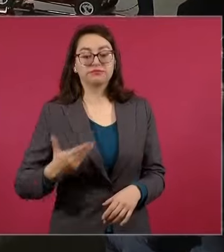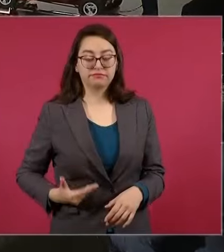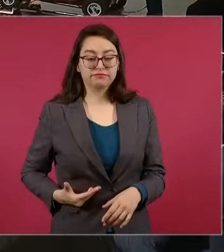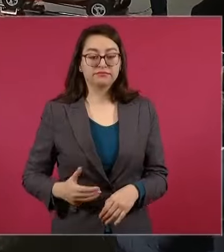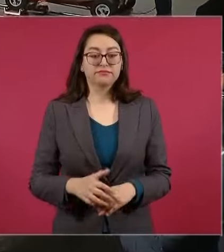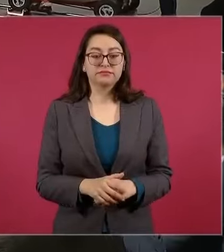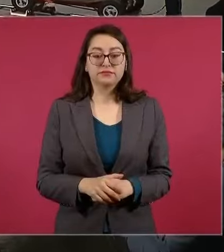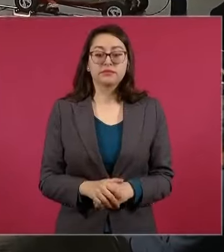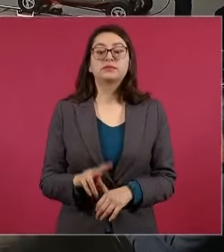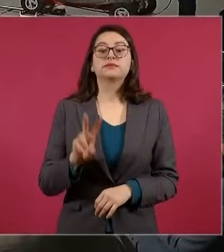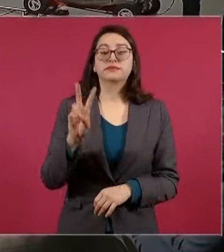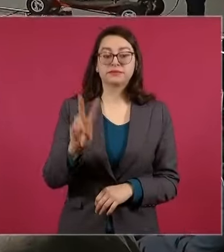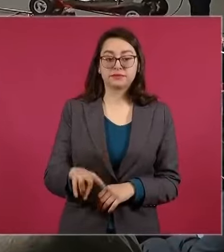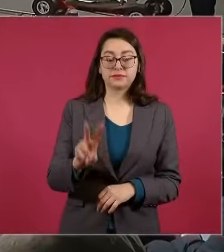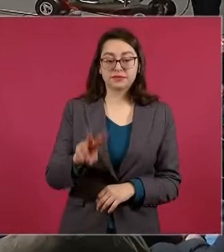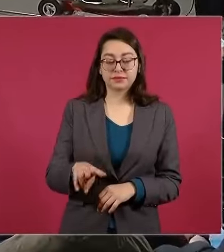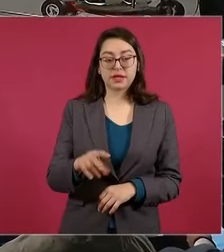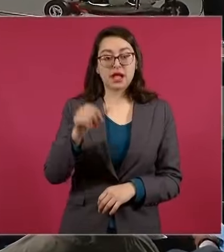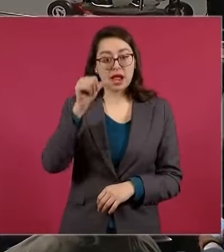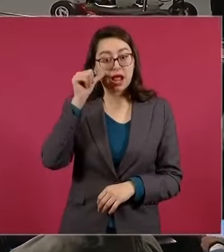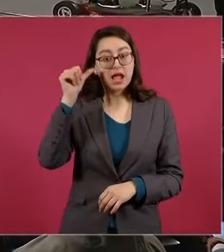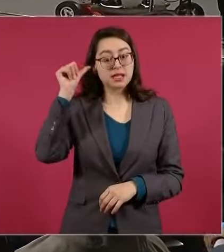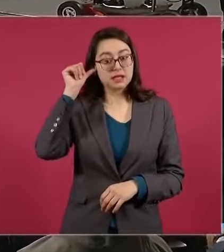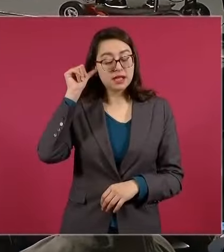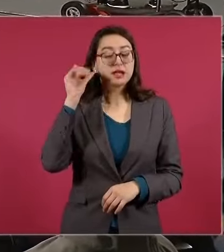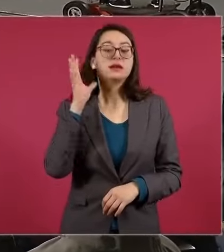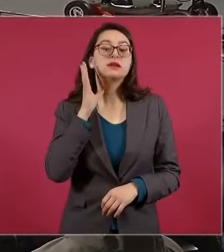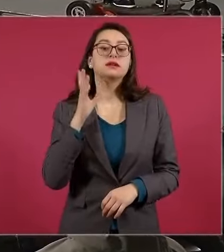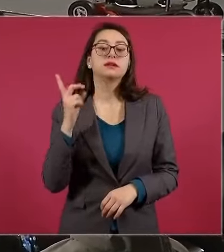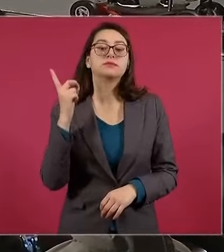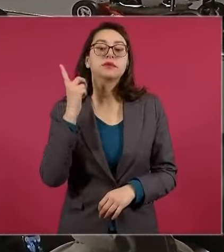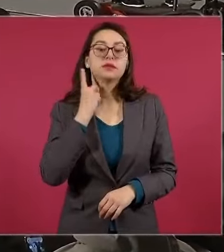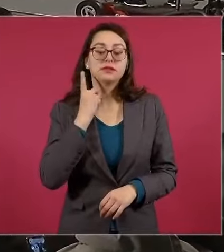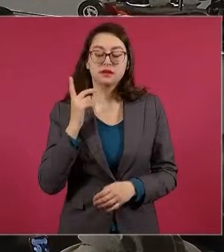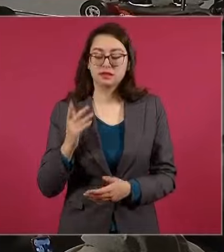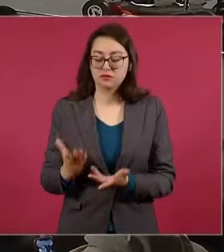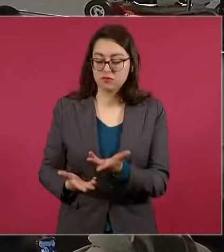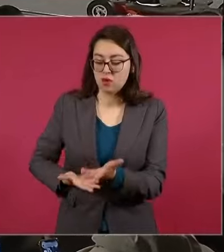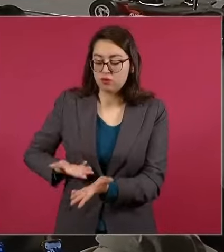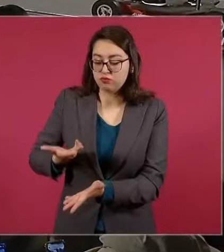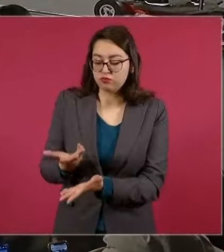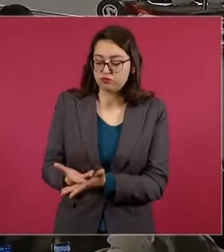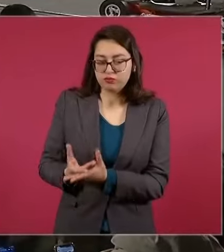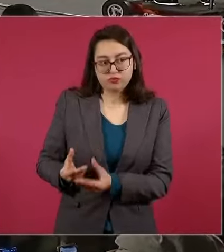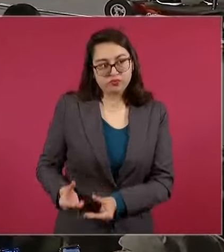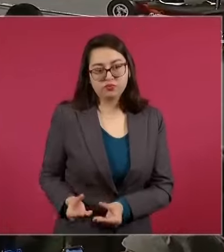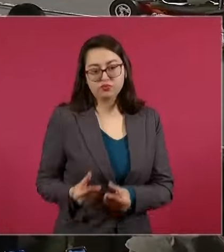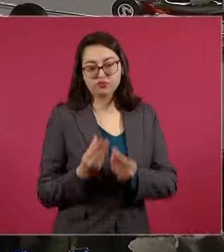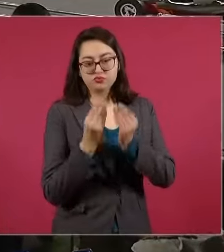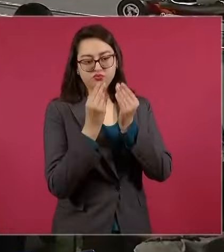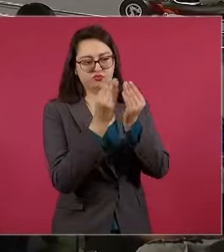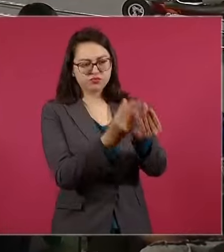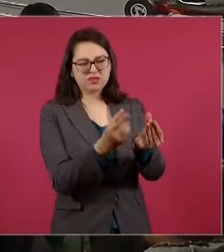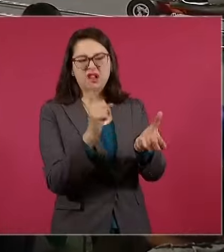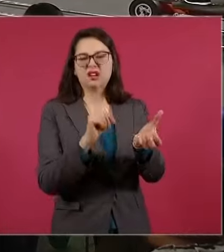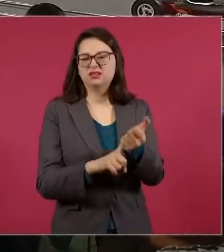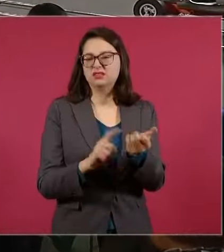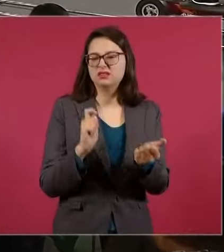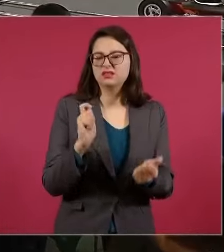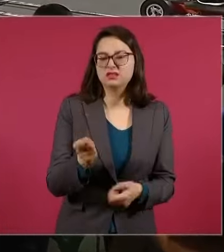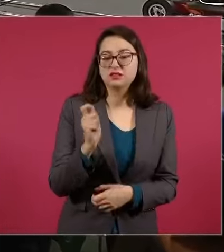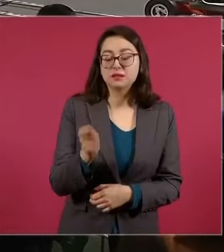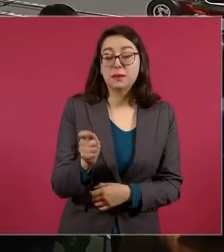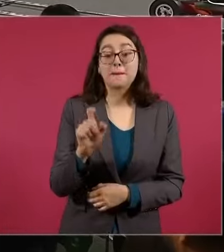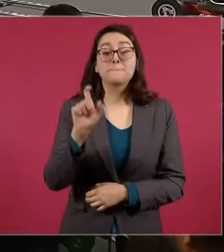El día de ayer ya entregamos en la Cámara de Diputados un paquete que consiste en 20 reformas,